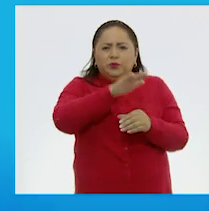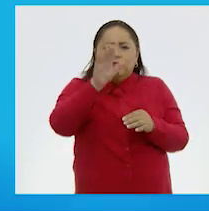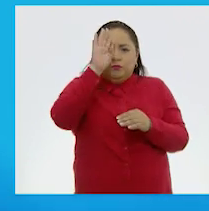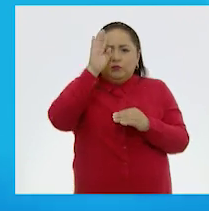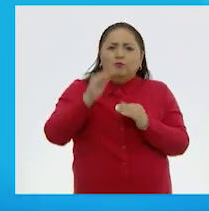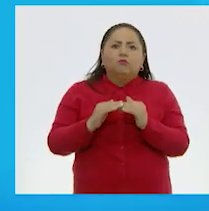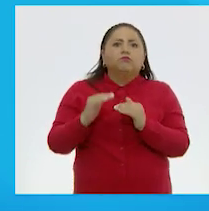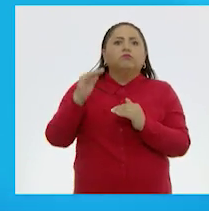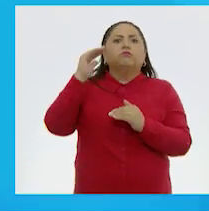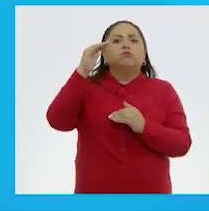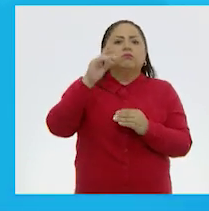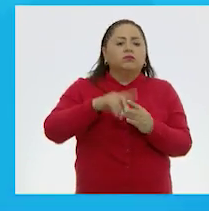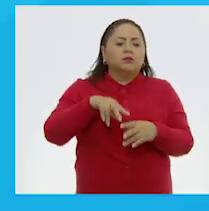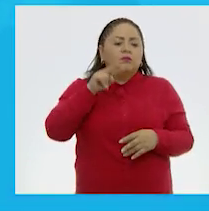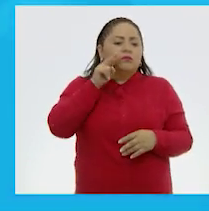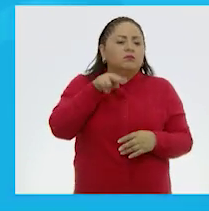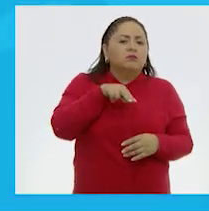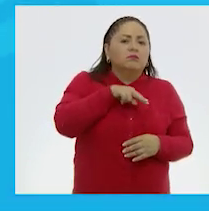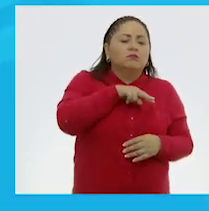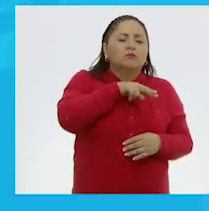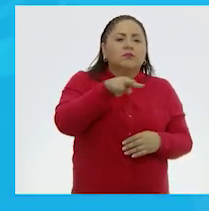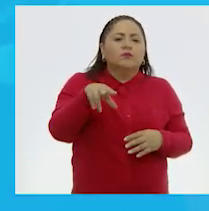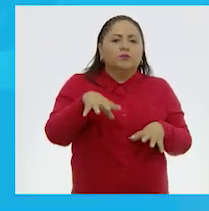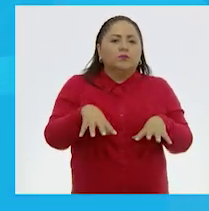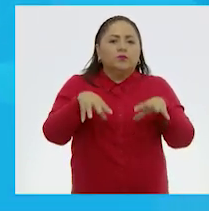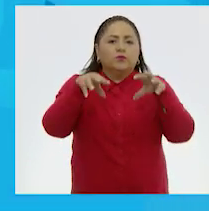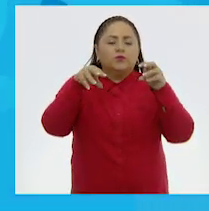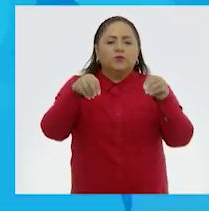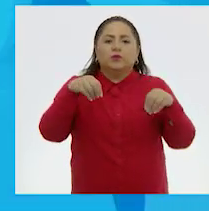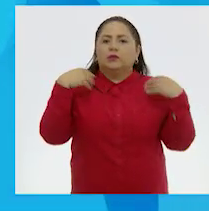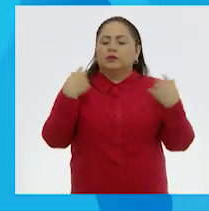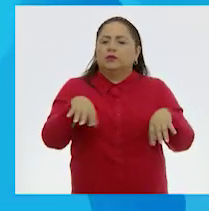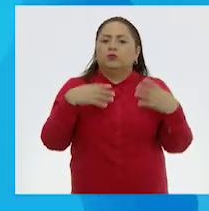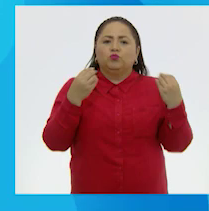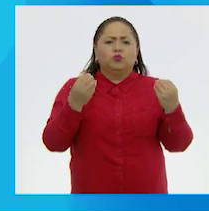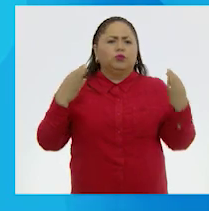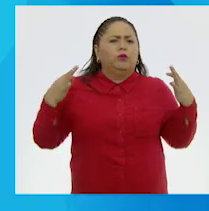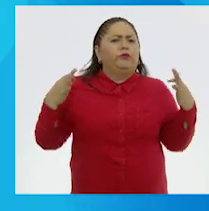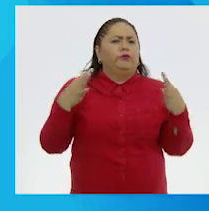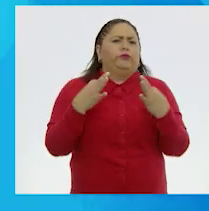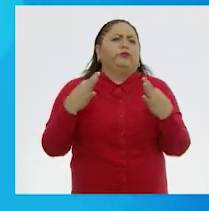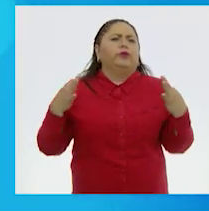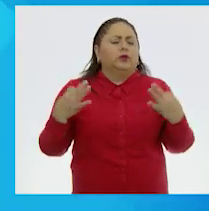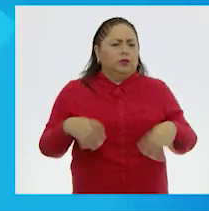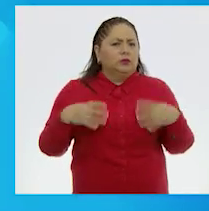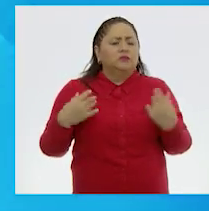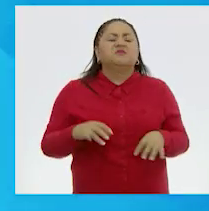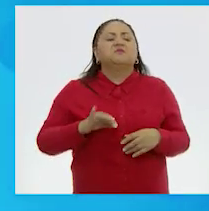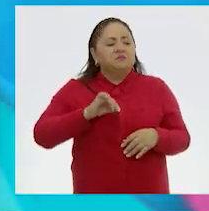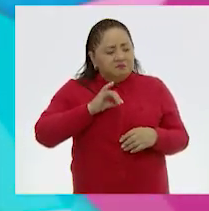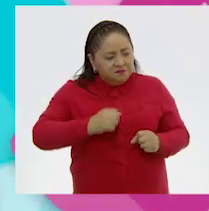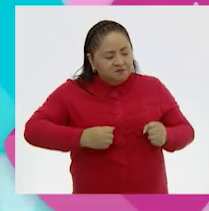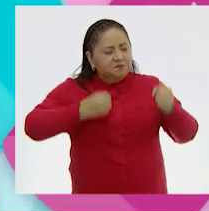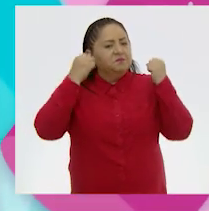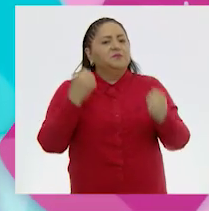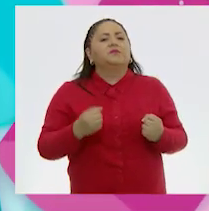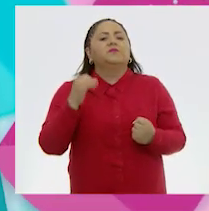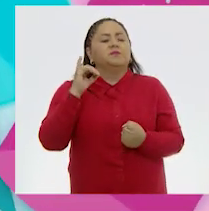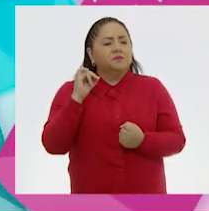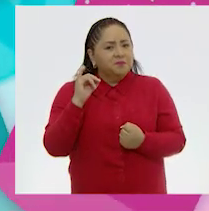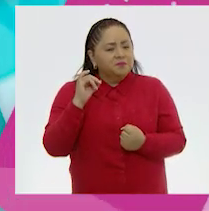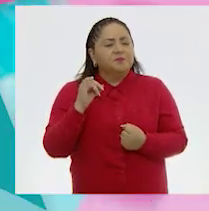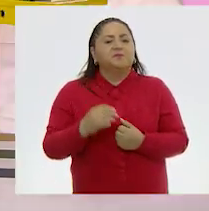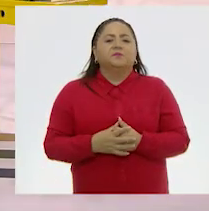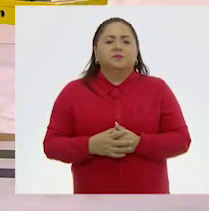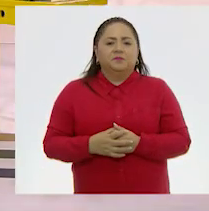alto. Estamos volando encima del volcán y ha de hacer mucho frío por allá arriba, además. Seguramente, seguramente.